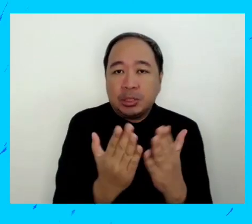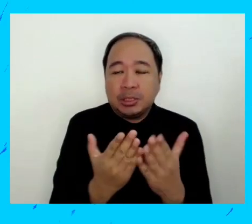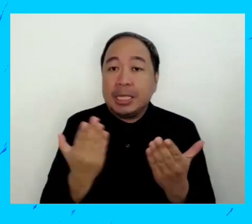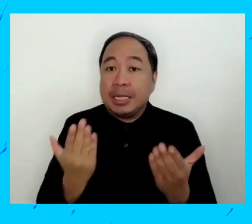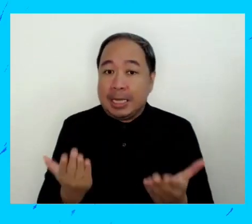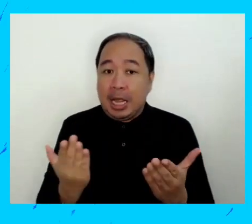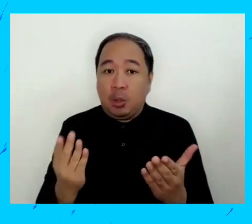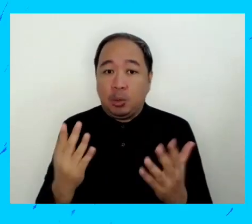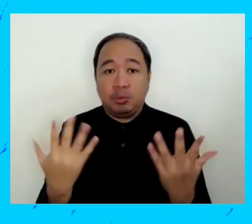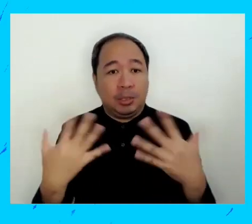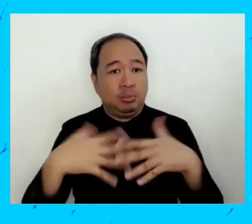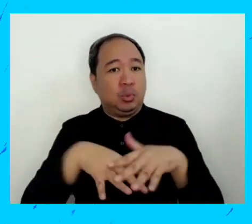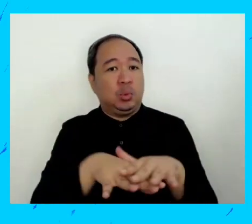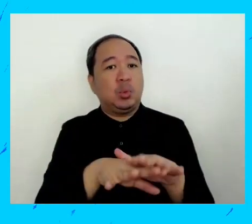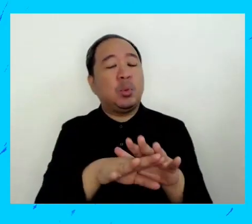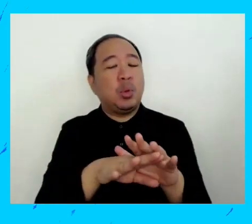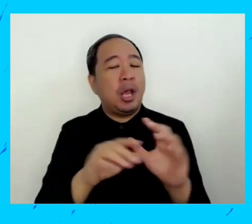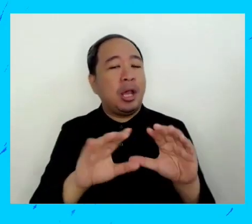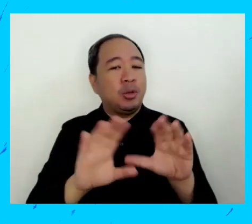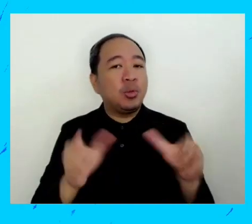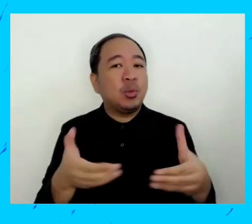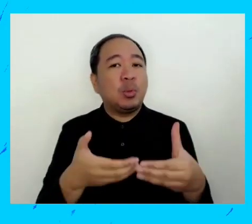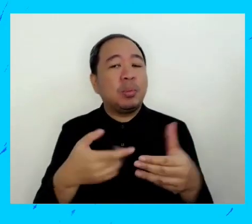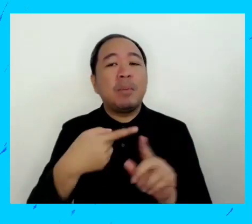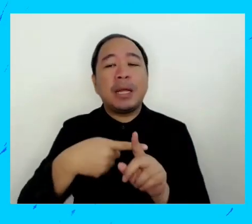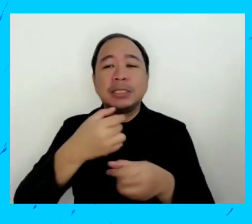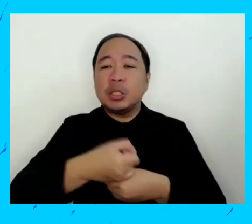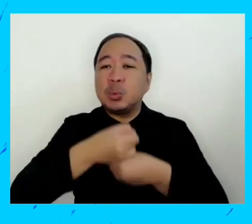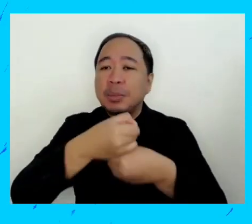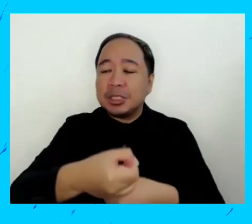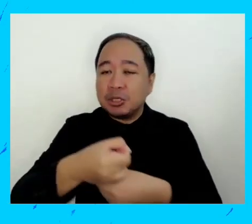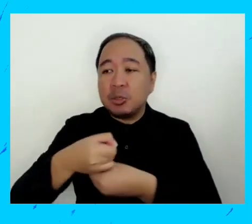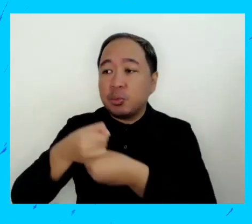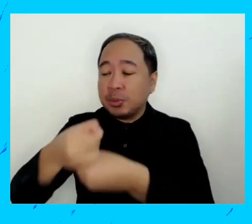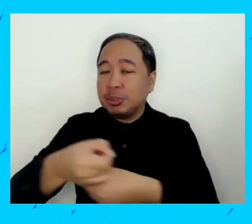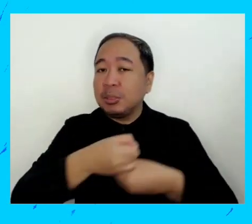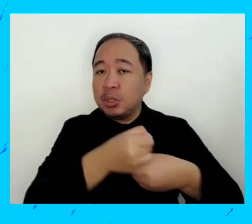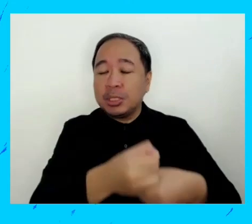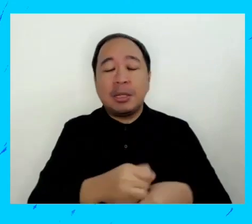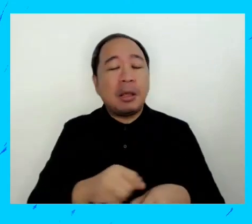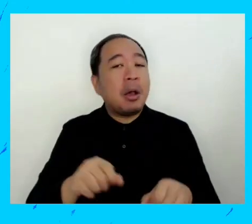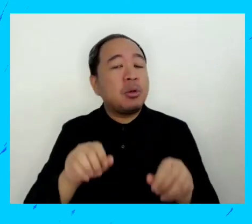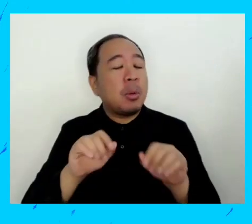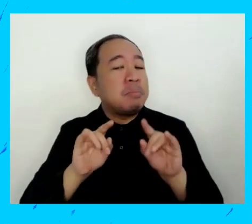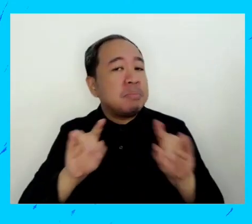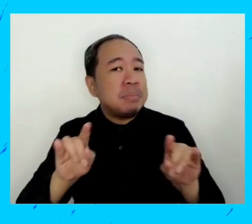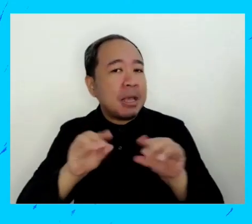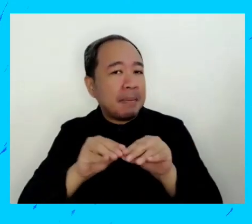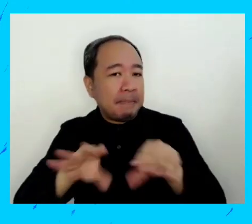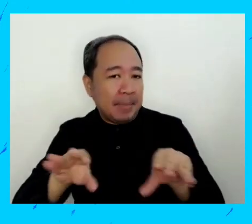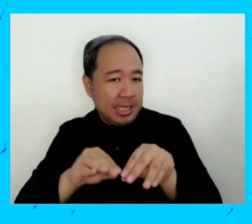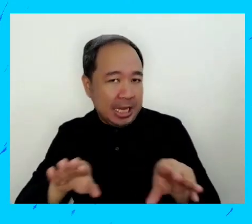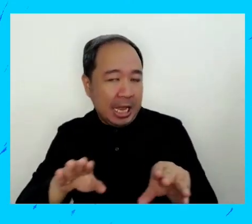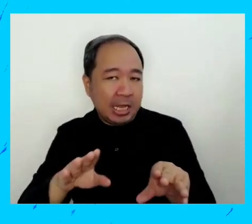acceso a material educativo somos un grupo muy heterogéneo